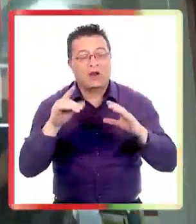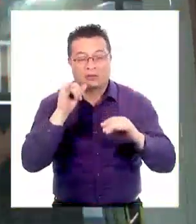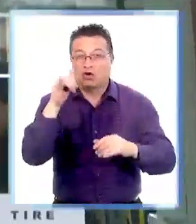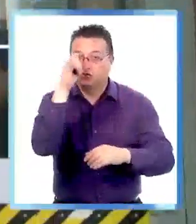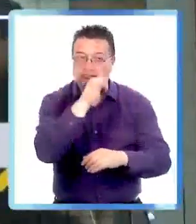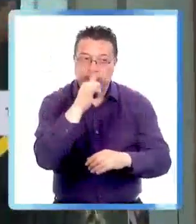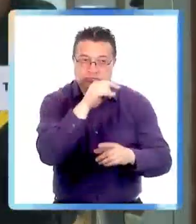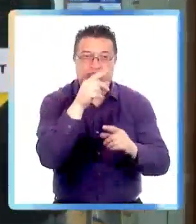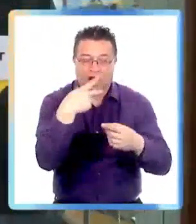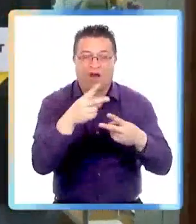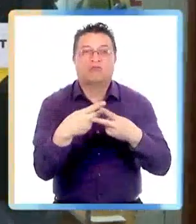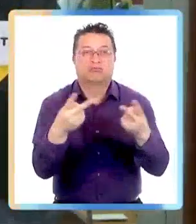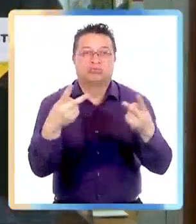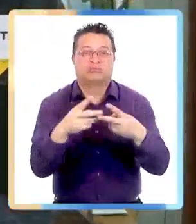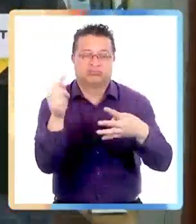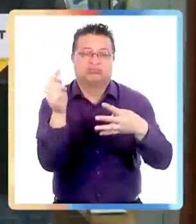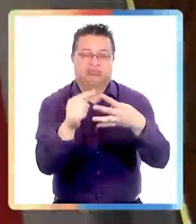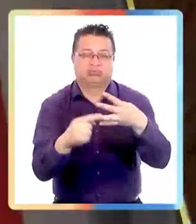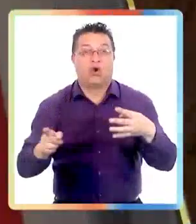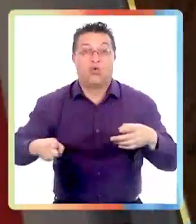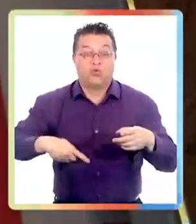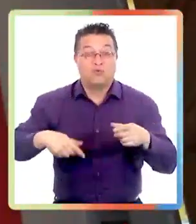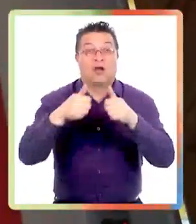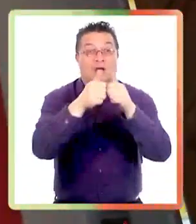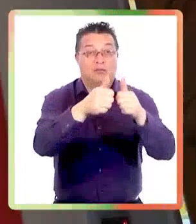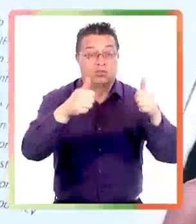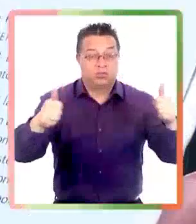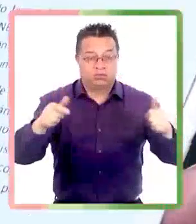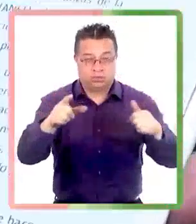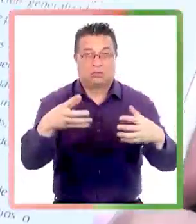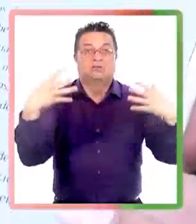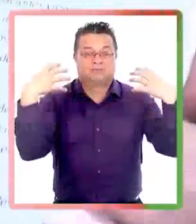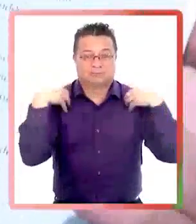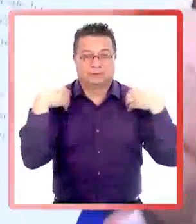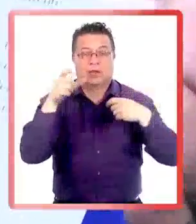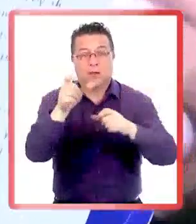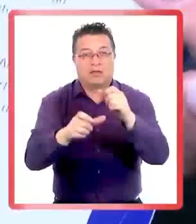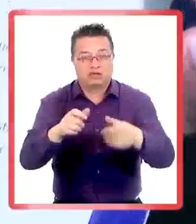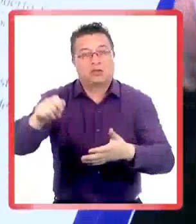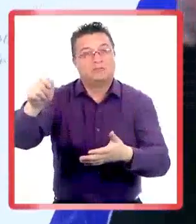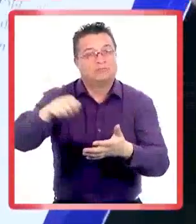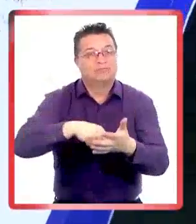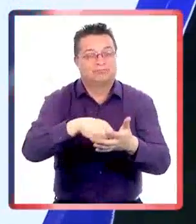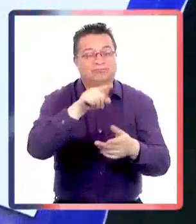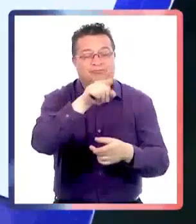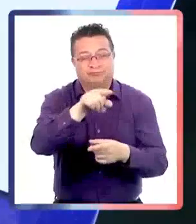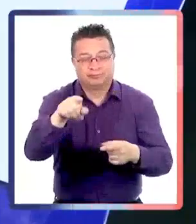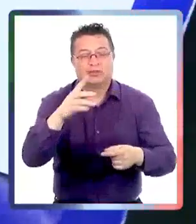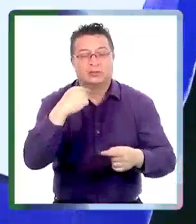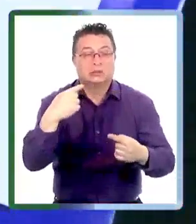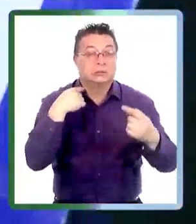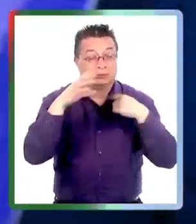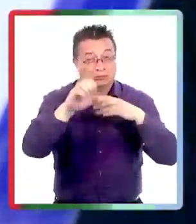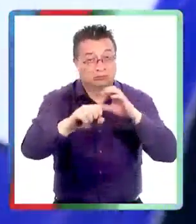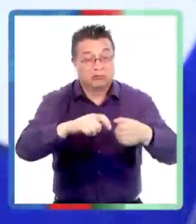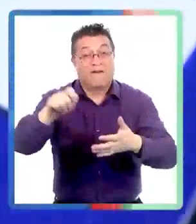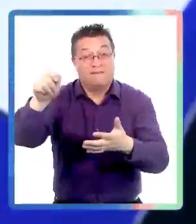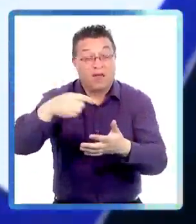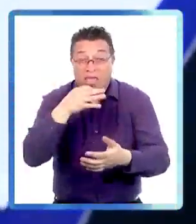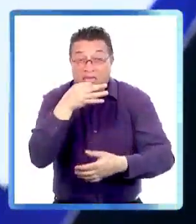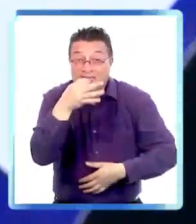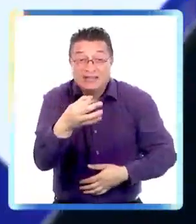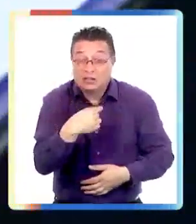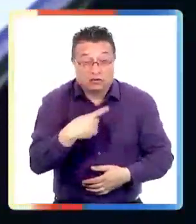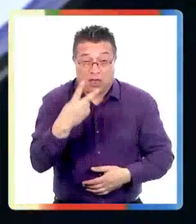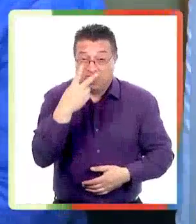hechos de corrupción que se han conocido, culpando a autoridades por las vacunaciones de la ciudadanía de involucrarlos a todos en estos hechos donde afirman